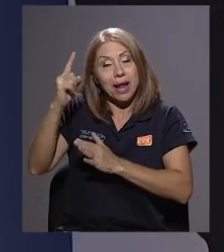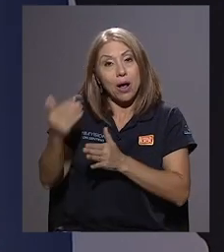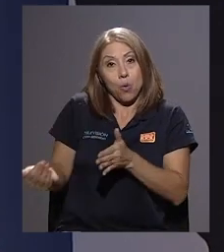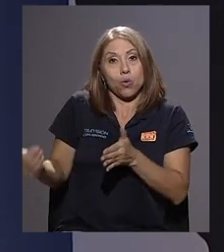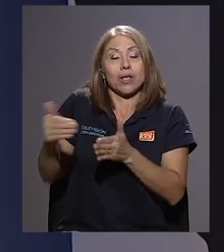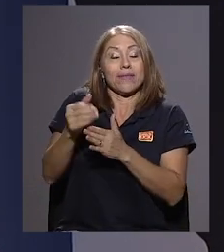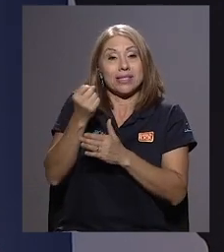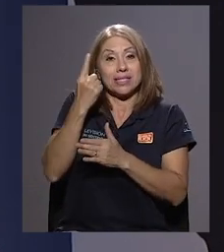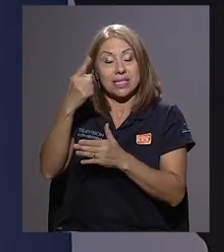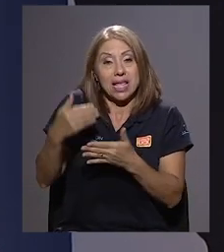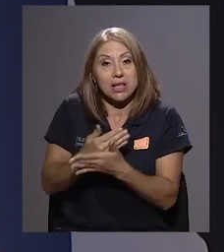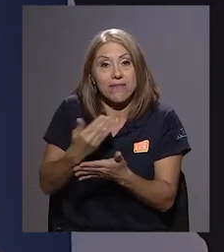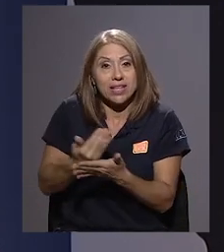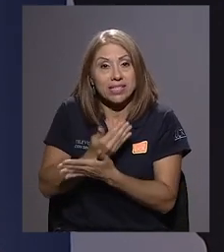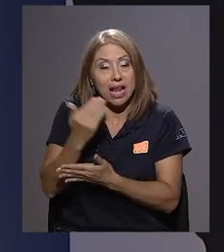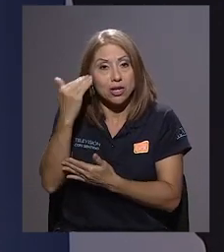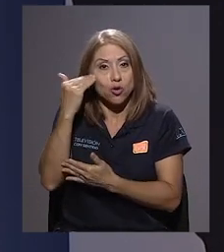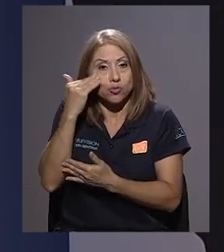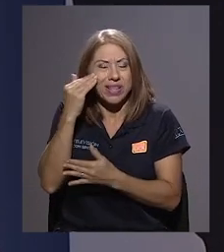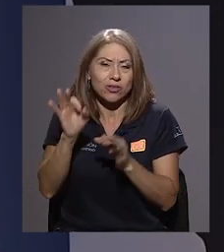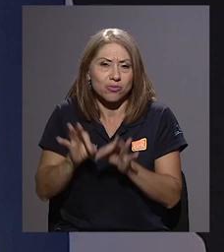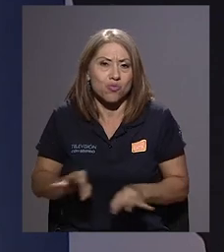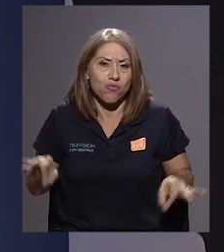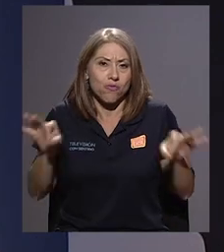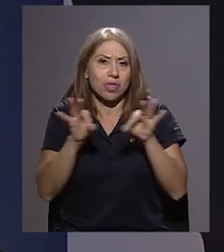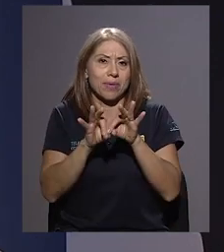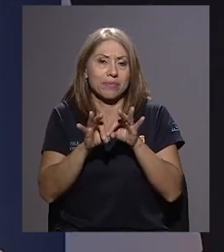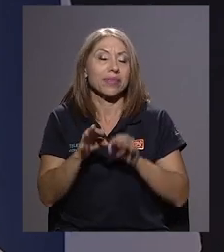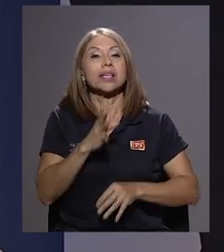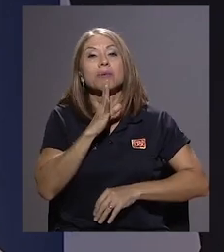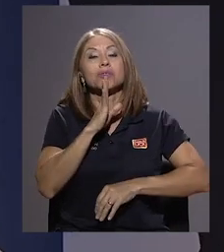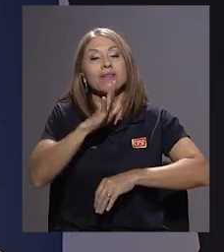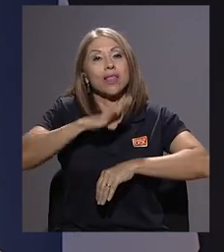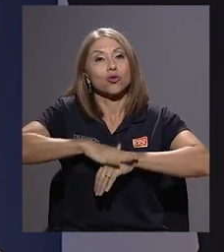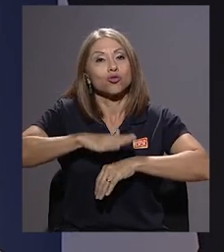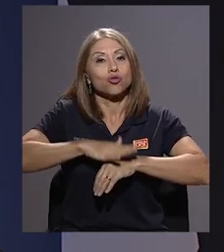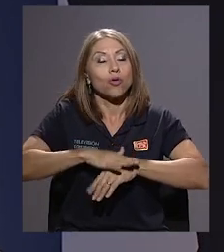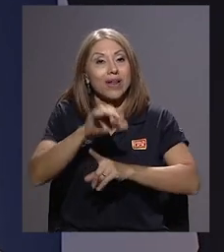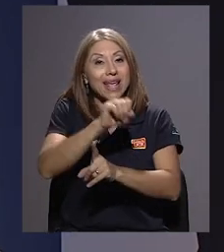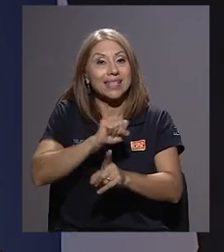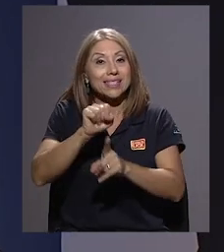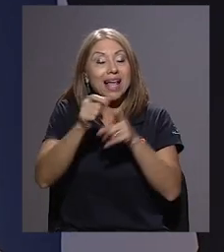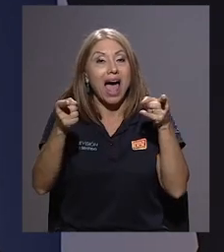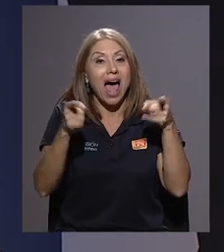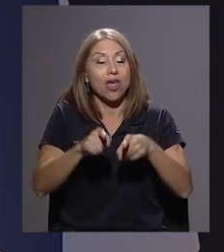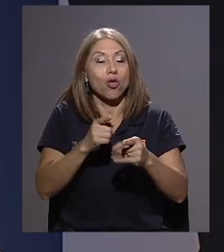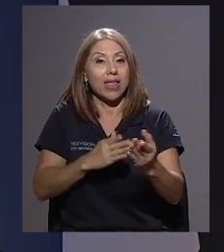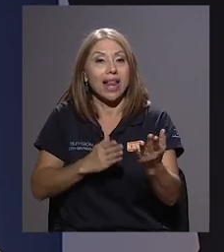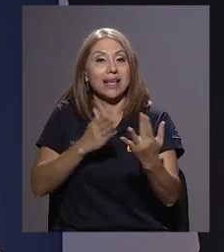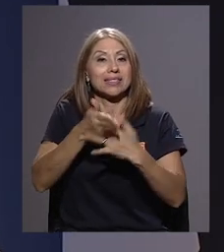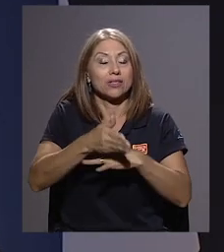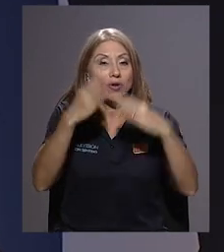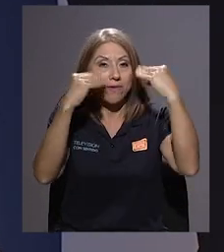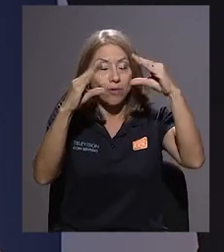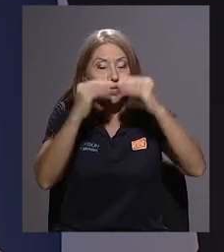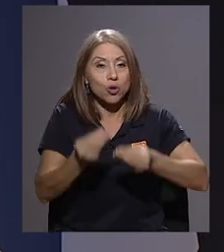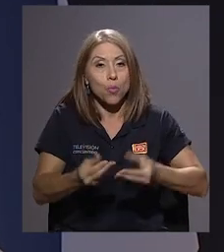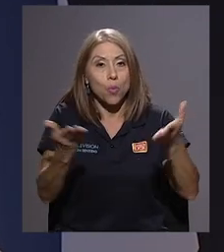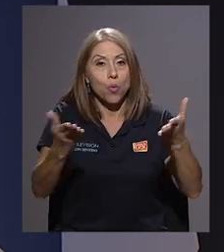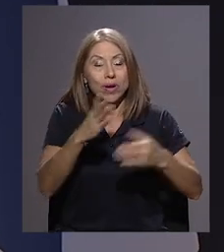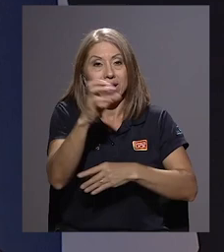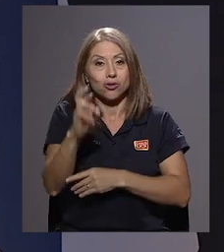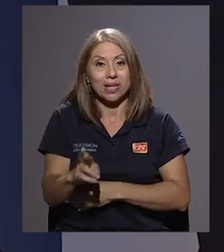conocimientos para entender mejor estos nuevos tiempos es fundamental. Estamos hablando sobre el estado del acceso a la información